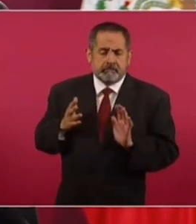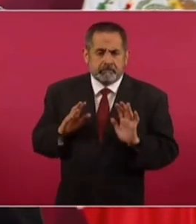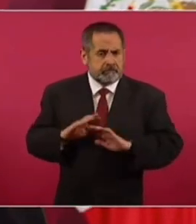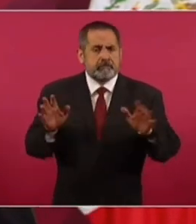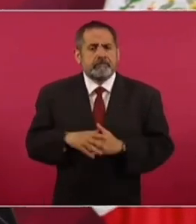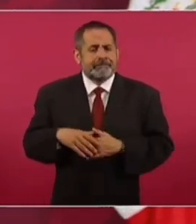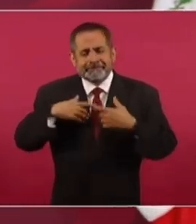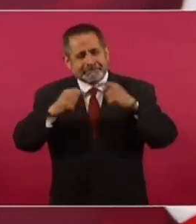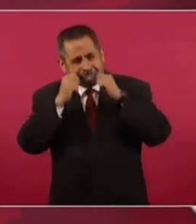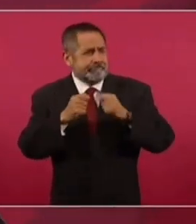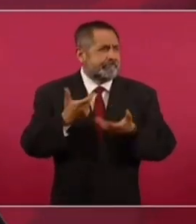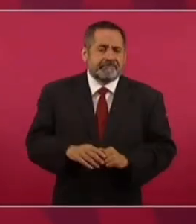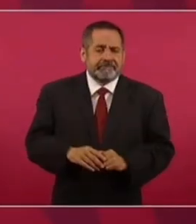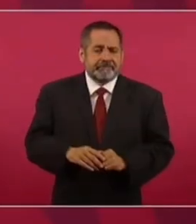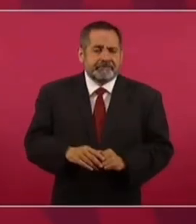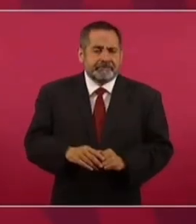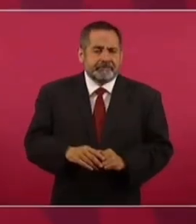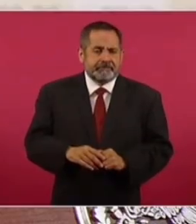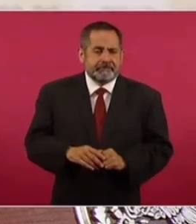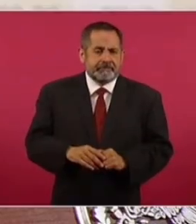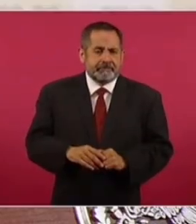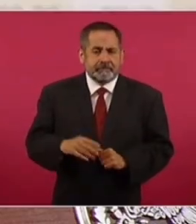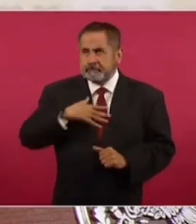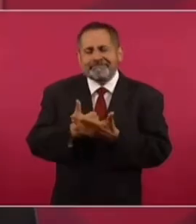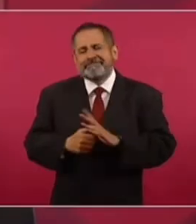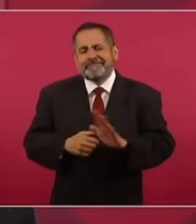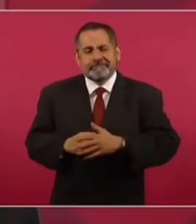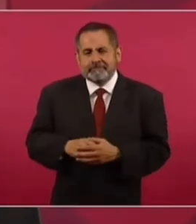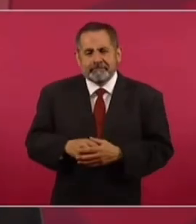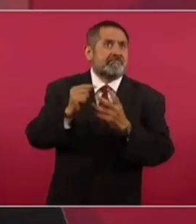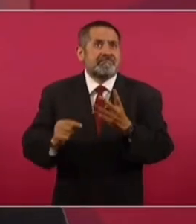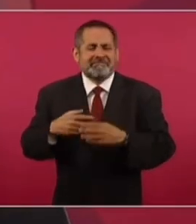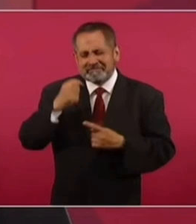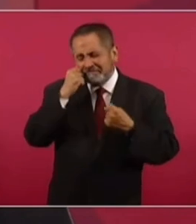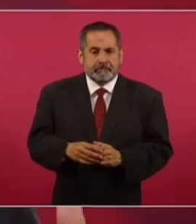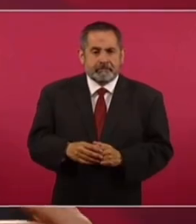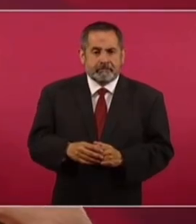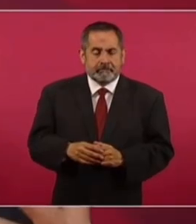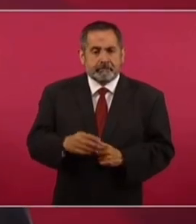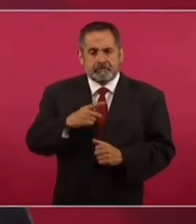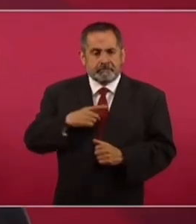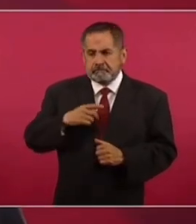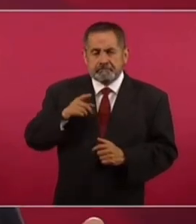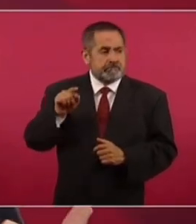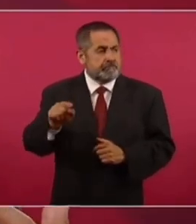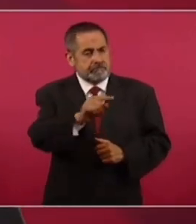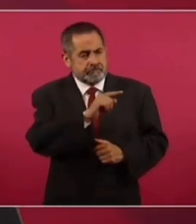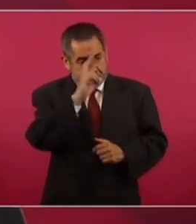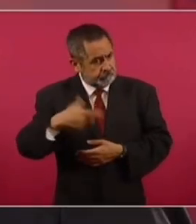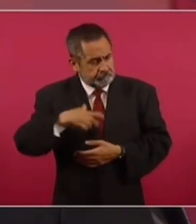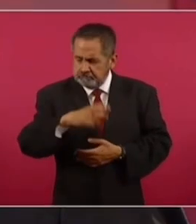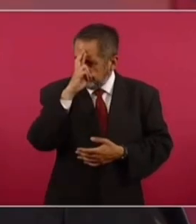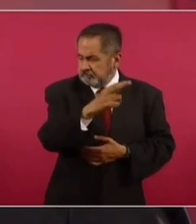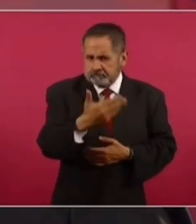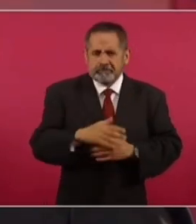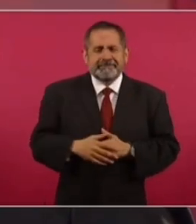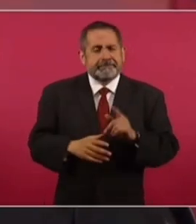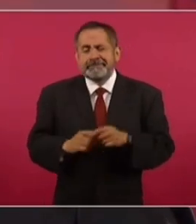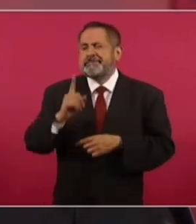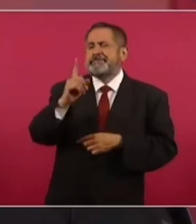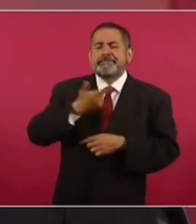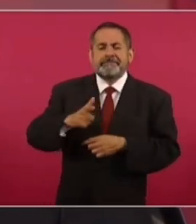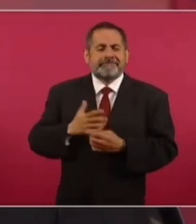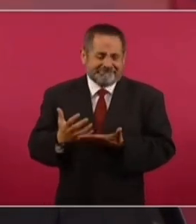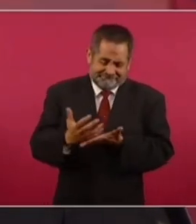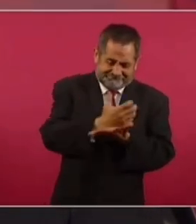sostenido que no me importa el dinero, no vivo para eso, no me importa lo material, aunque también respeto mucho al que tiene. Yo estoy en contra